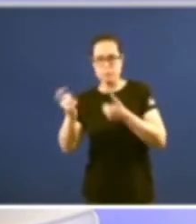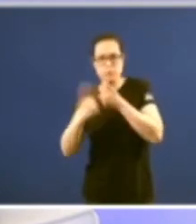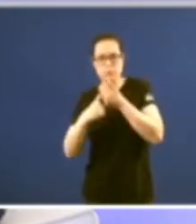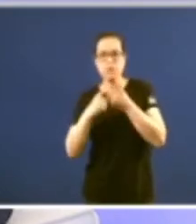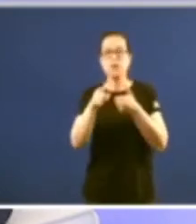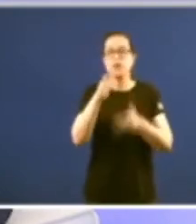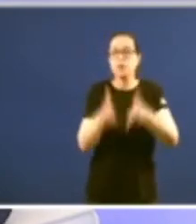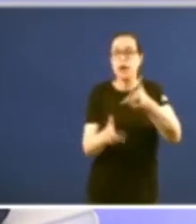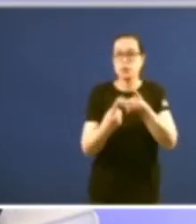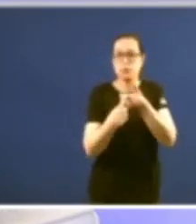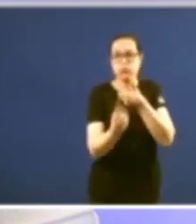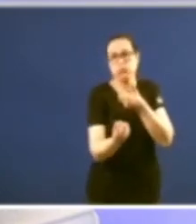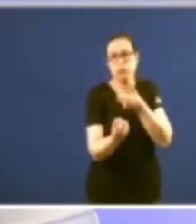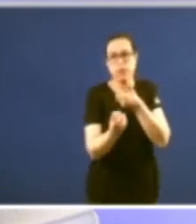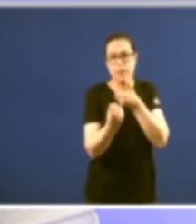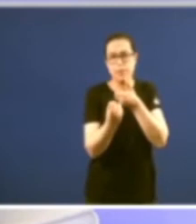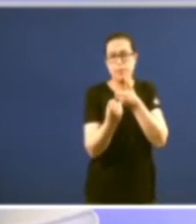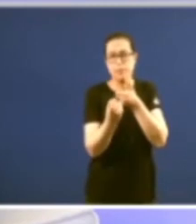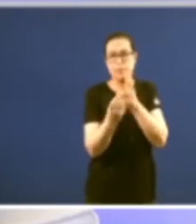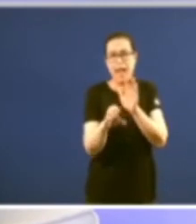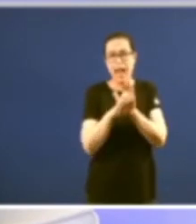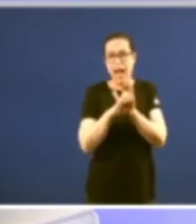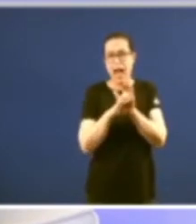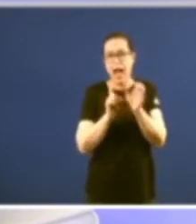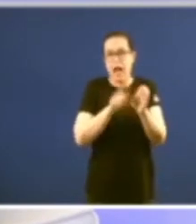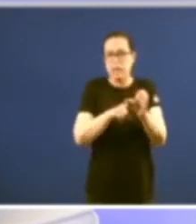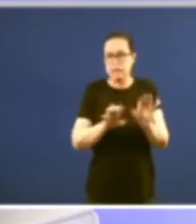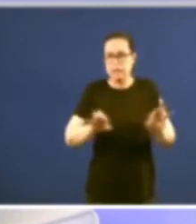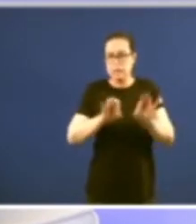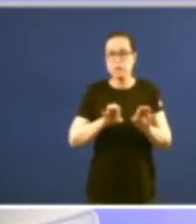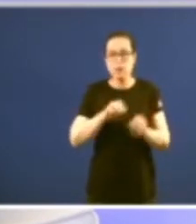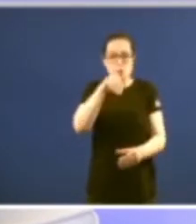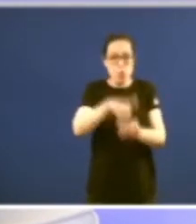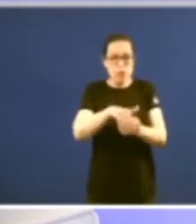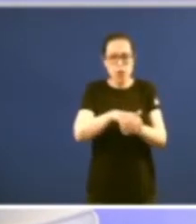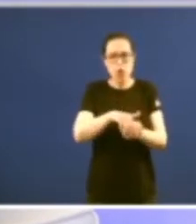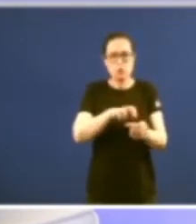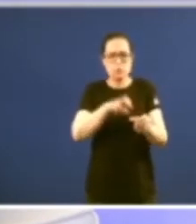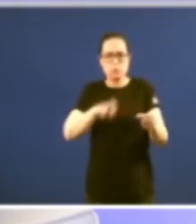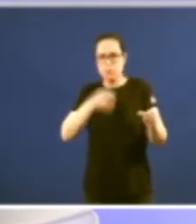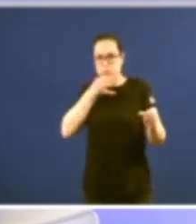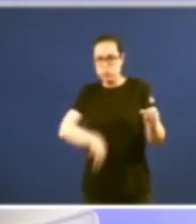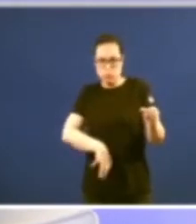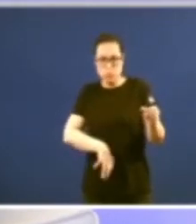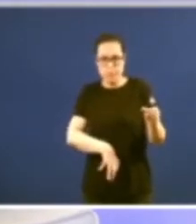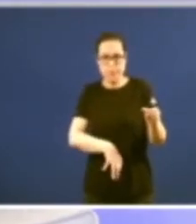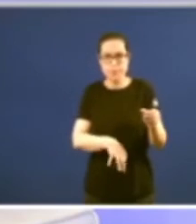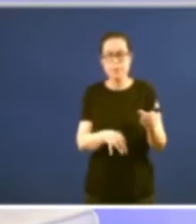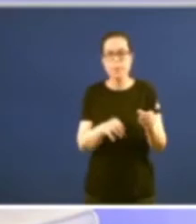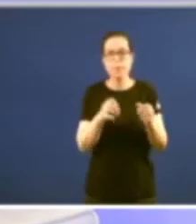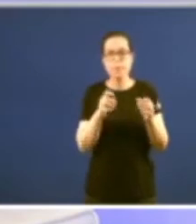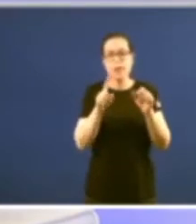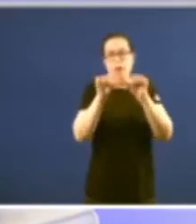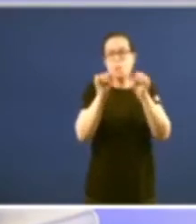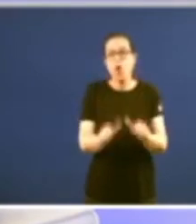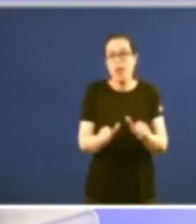finalmente non se adriu a Constitución estu activos na votación da Constitución e activos en o referéndum e o modelo era